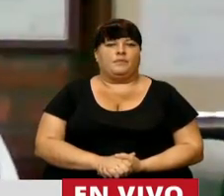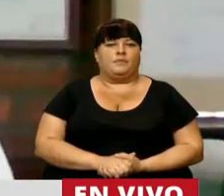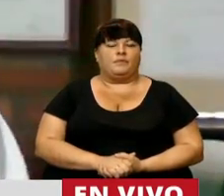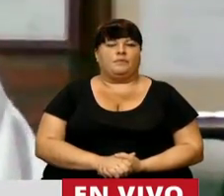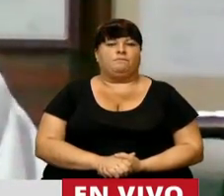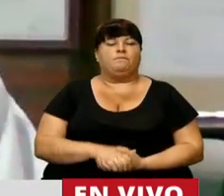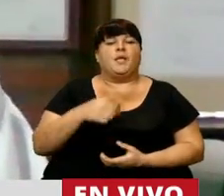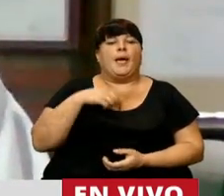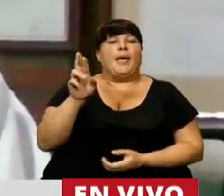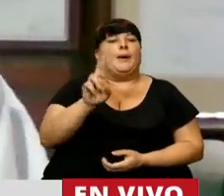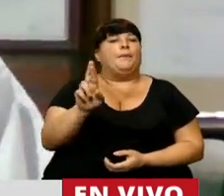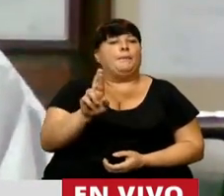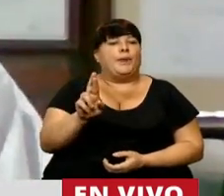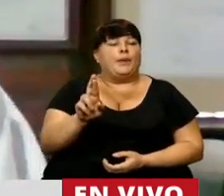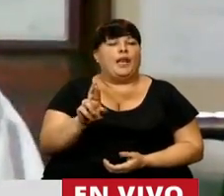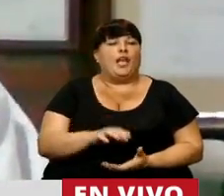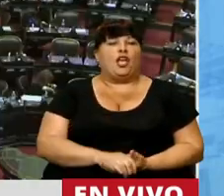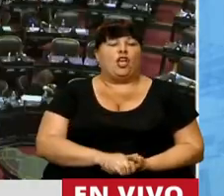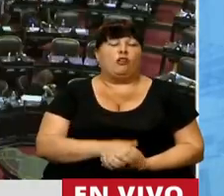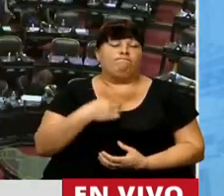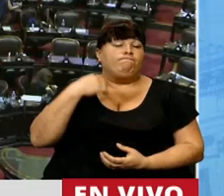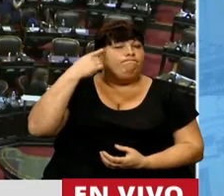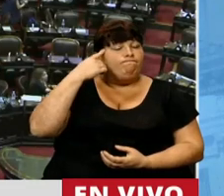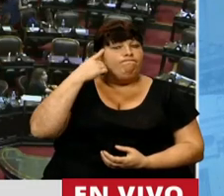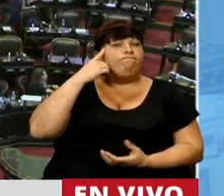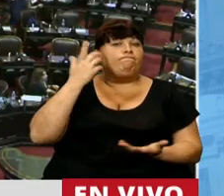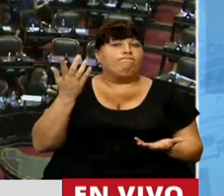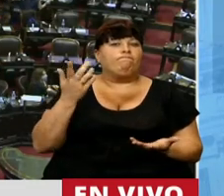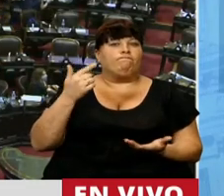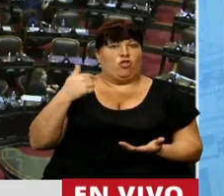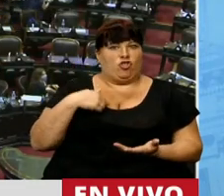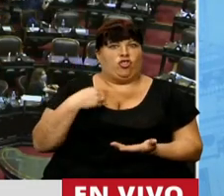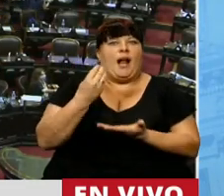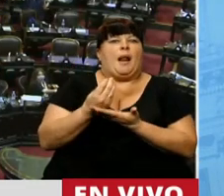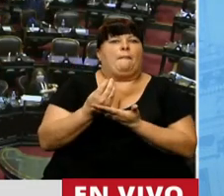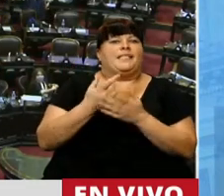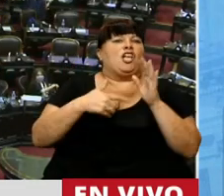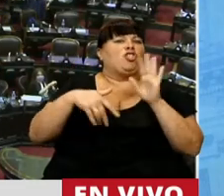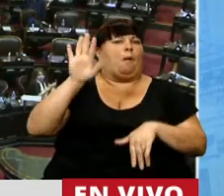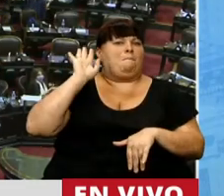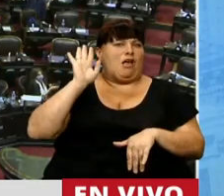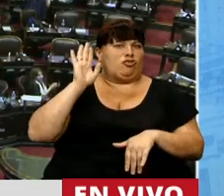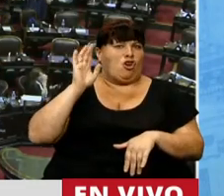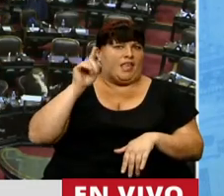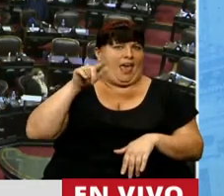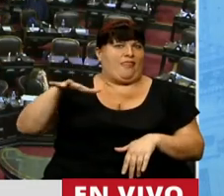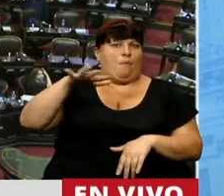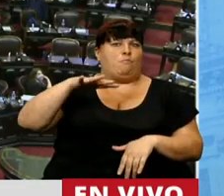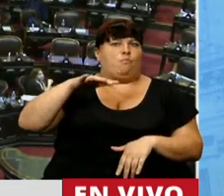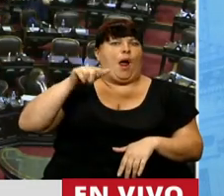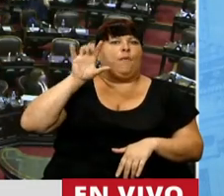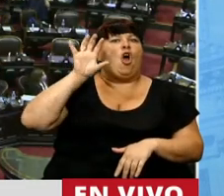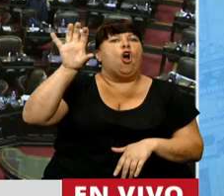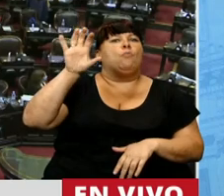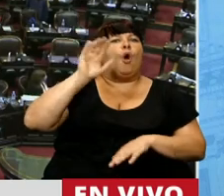La cuestión de privilegio, y creo en esto representar a la gran mayoría del pueblo de la